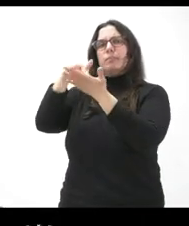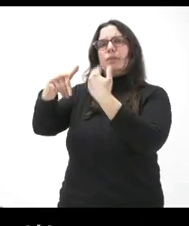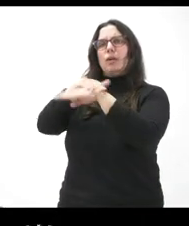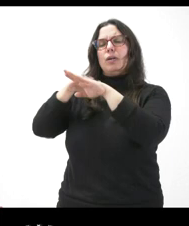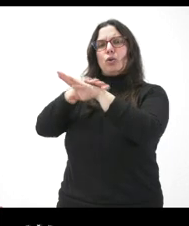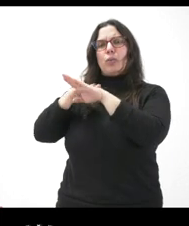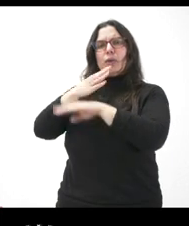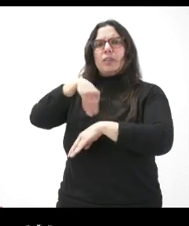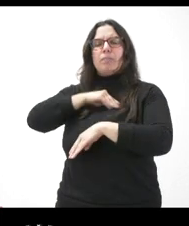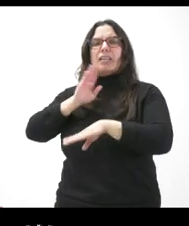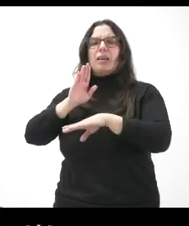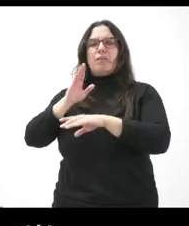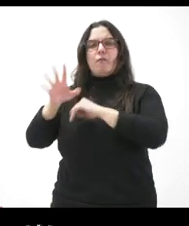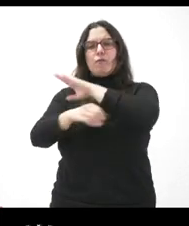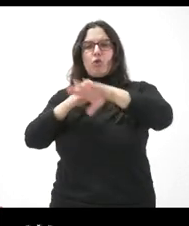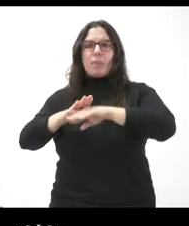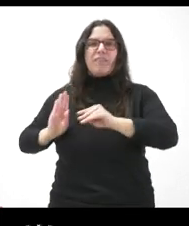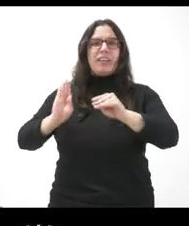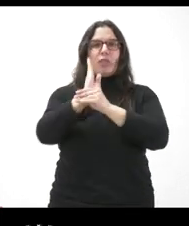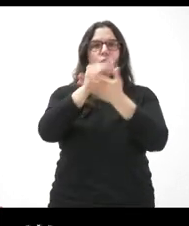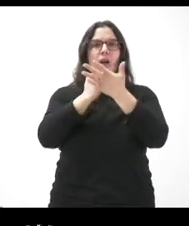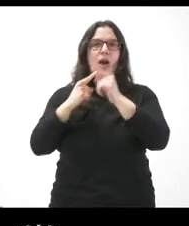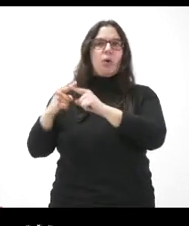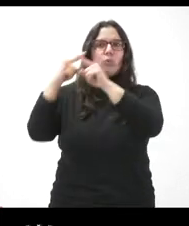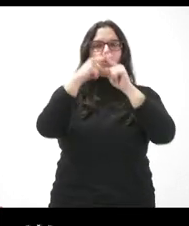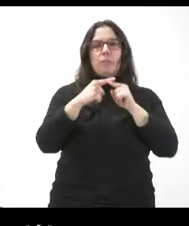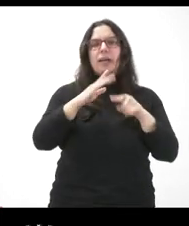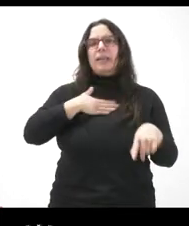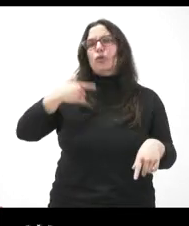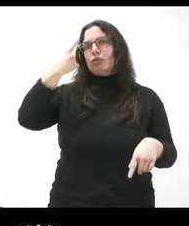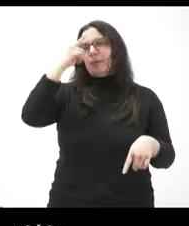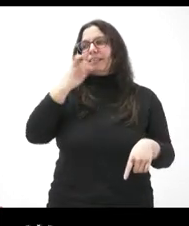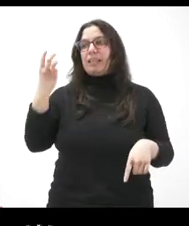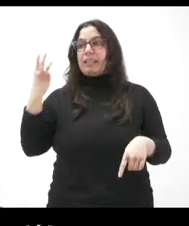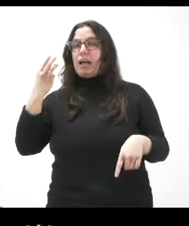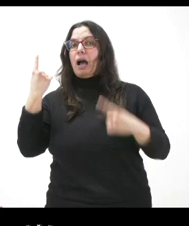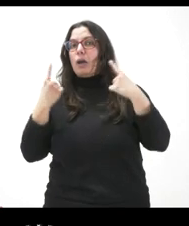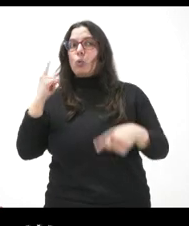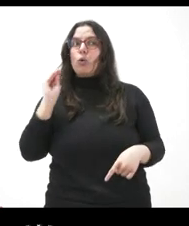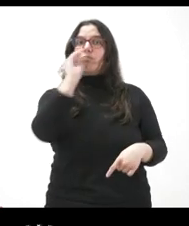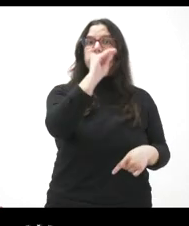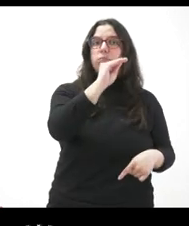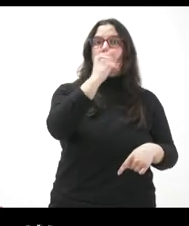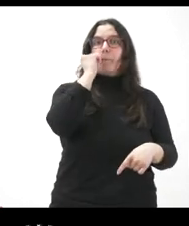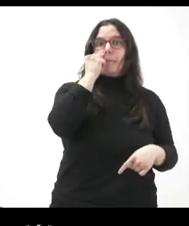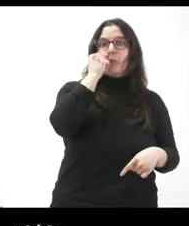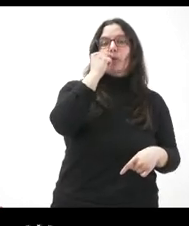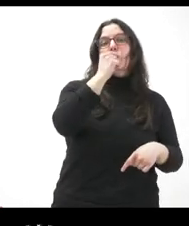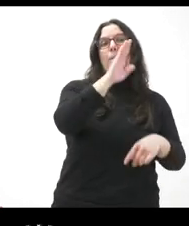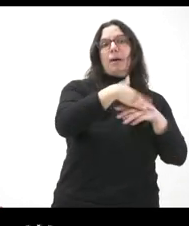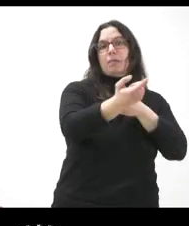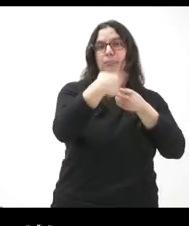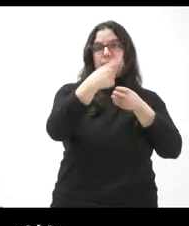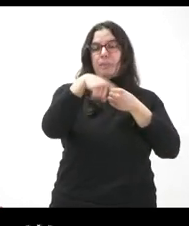financiación autonómica. Me gustaría saber en primer lugar si se pusieron en contacto con la Junta de Castilla y León para incluirle dentro de esa reclamación y, si no es así,